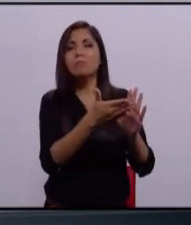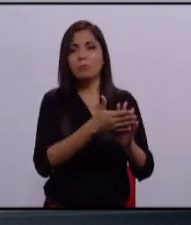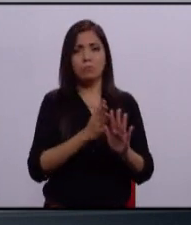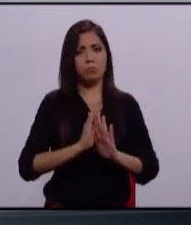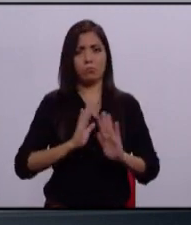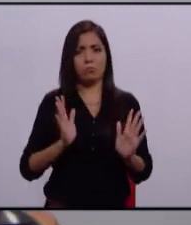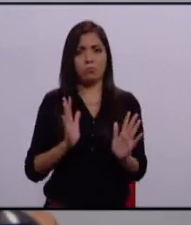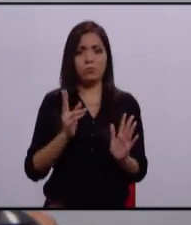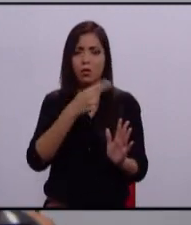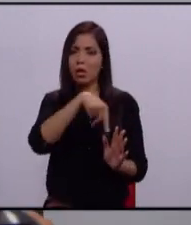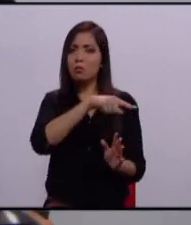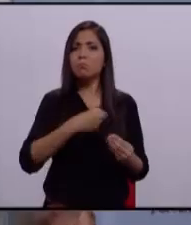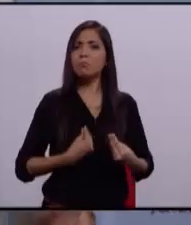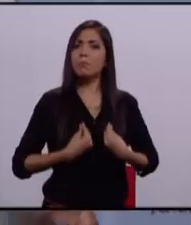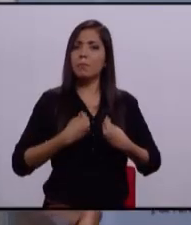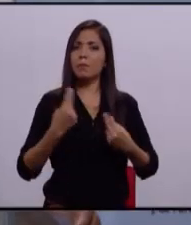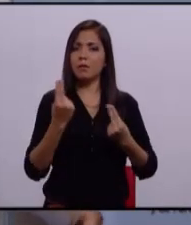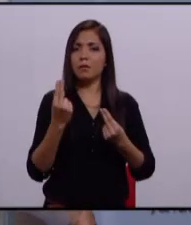Gracias.